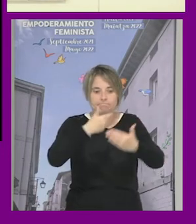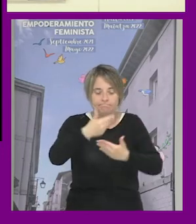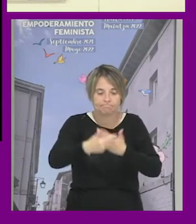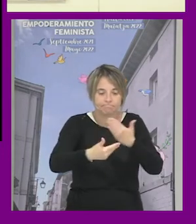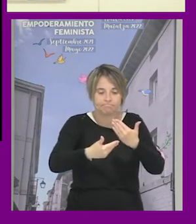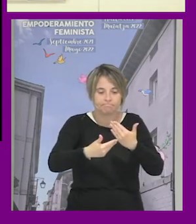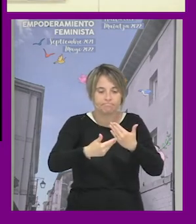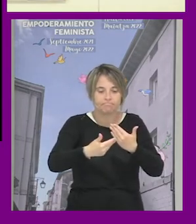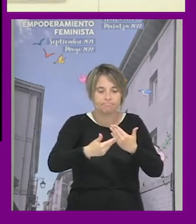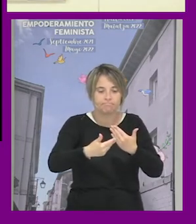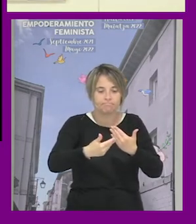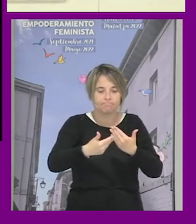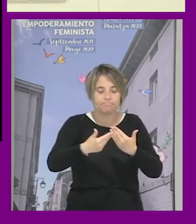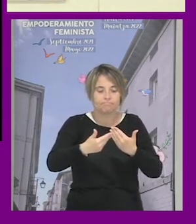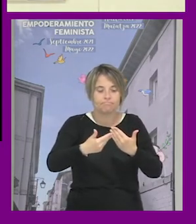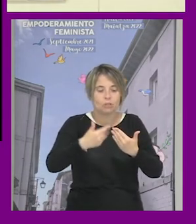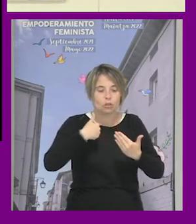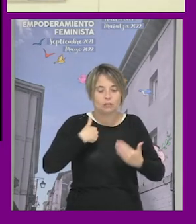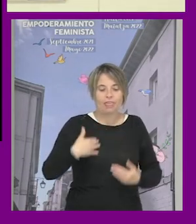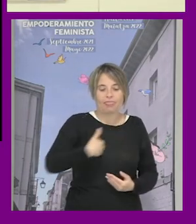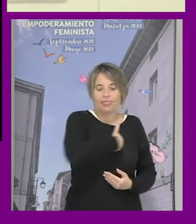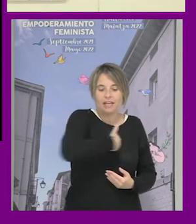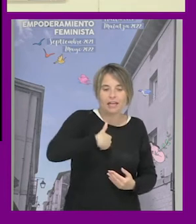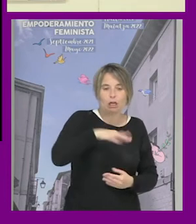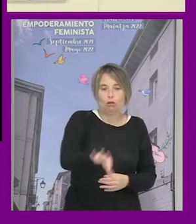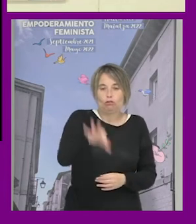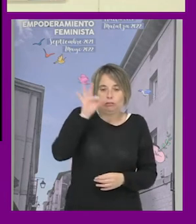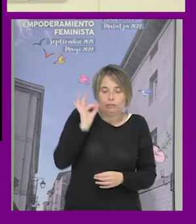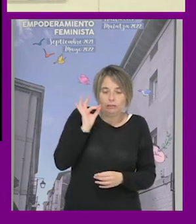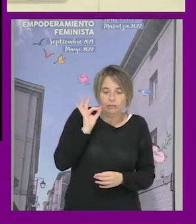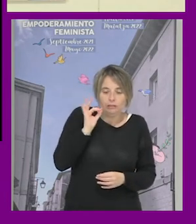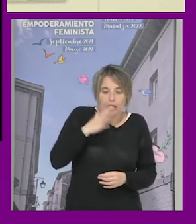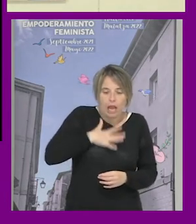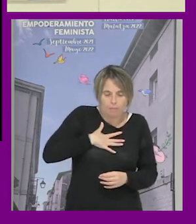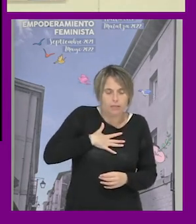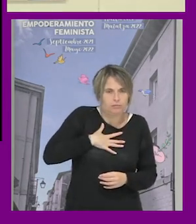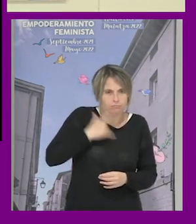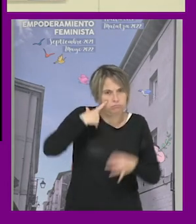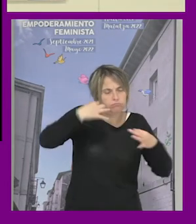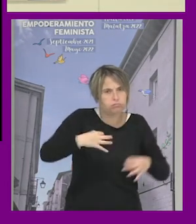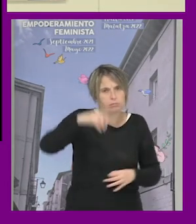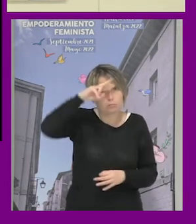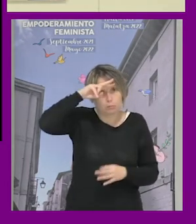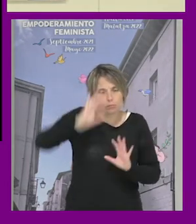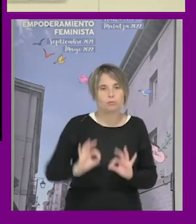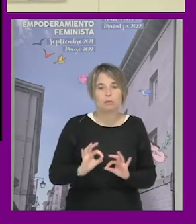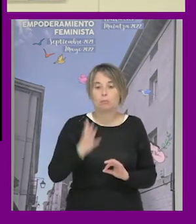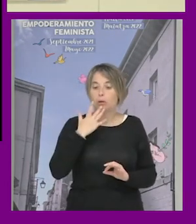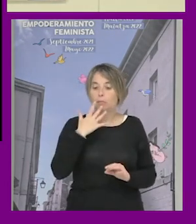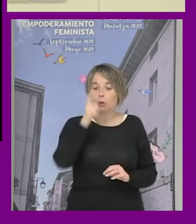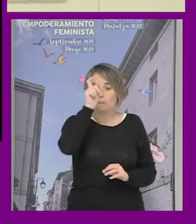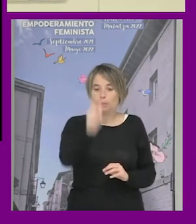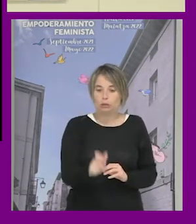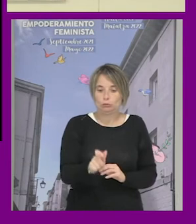digamos se ha sacralizado la autodeterminación de género hasta un punto que a mí me parece preocupante que es que de repente una persona